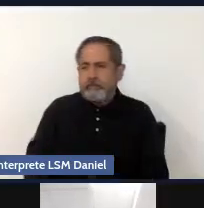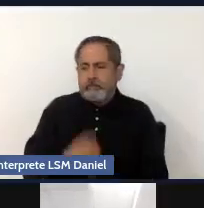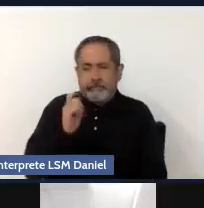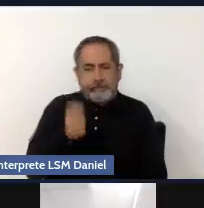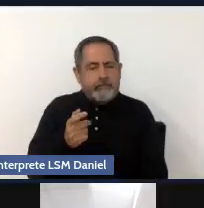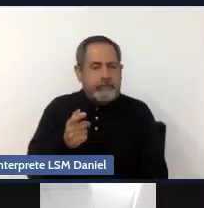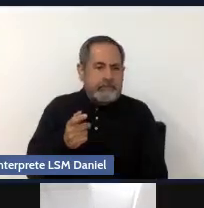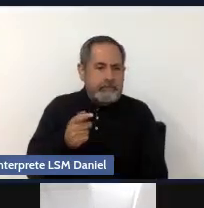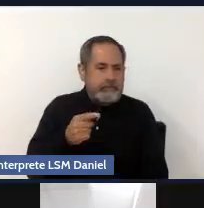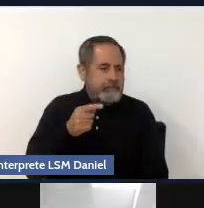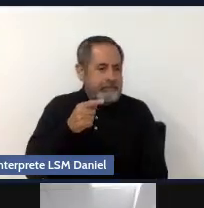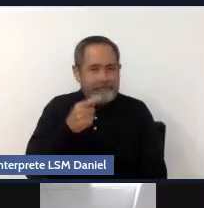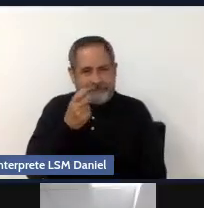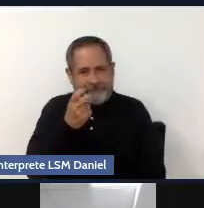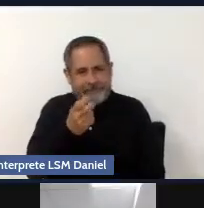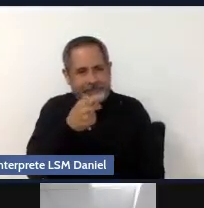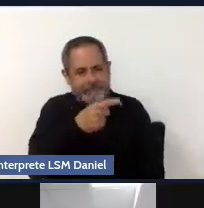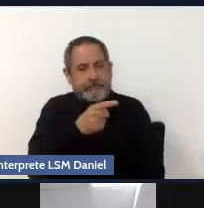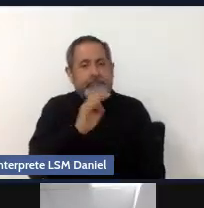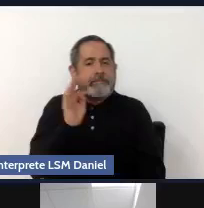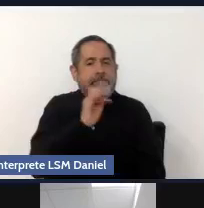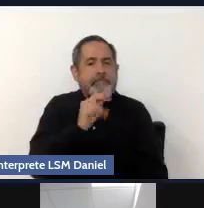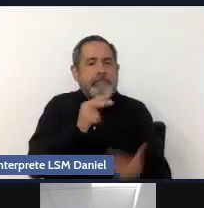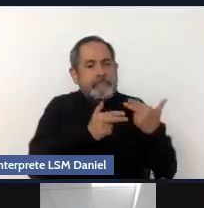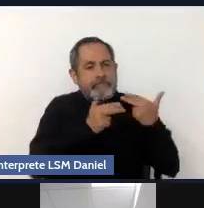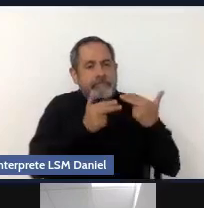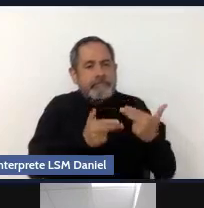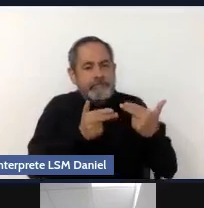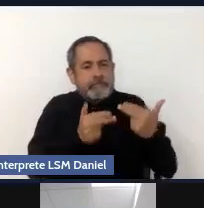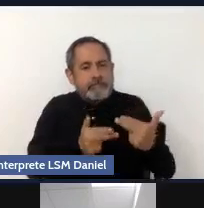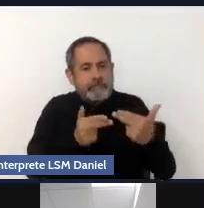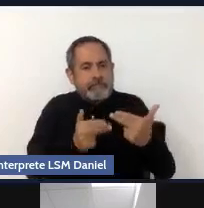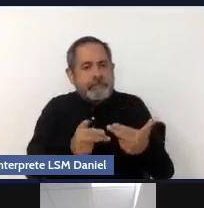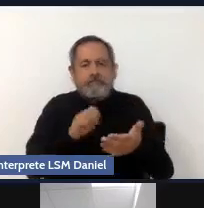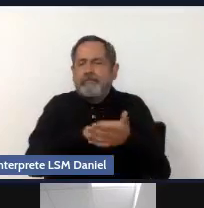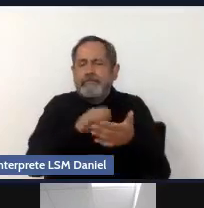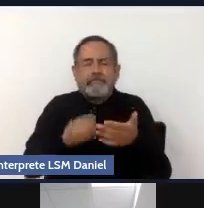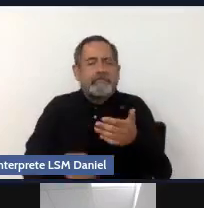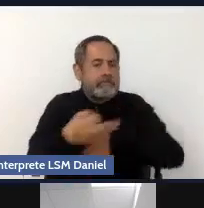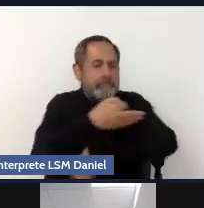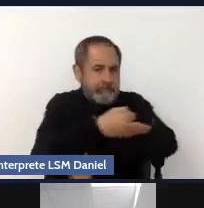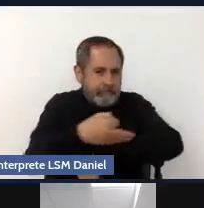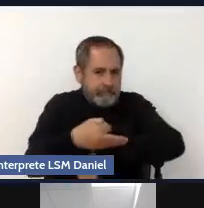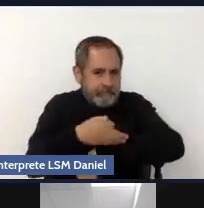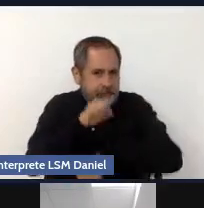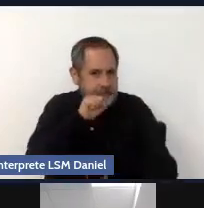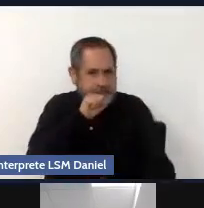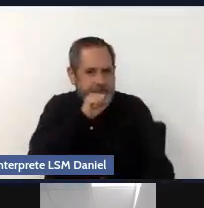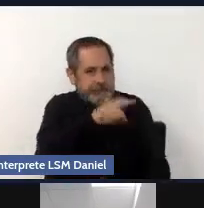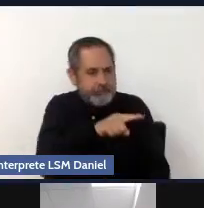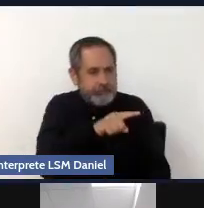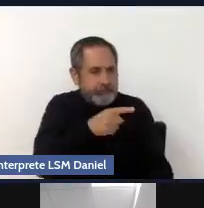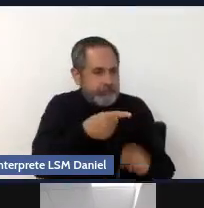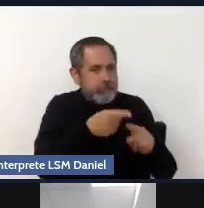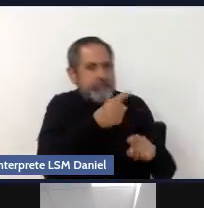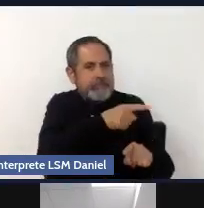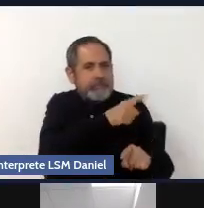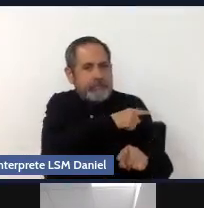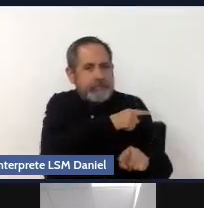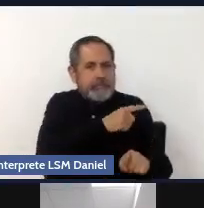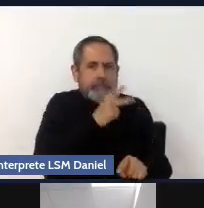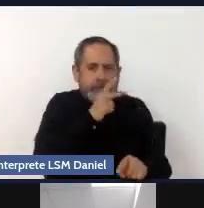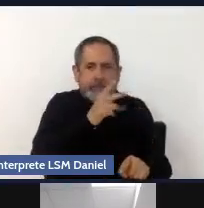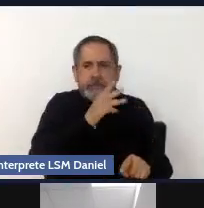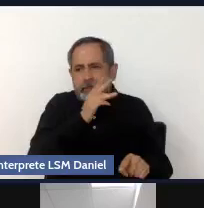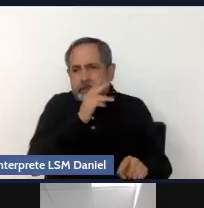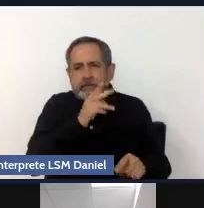lo hereditario, ¿no? Si en la familia hay personas consumidoras